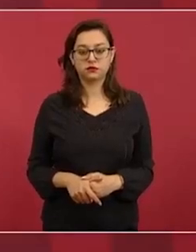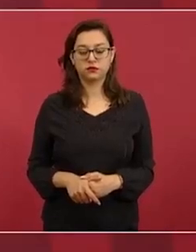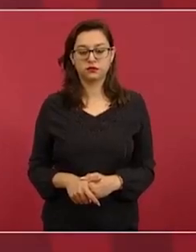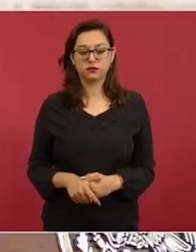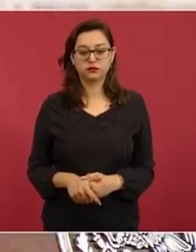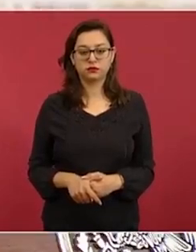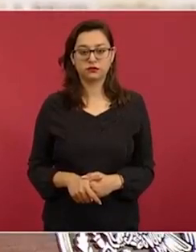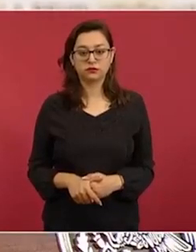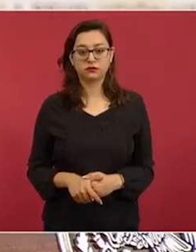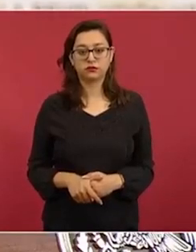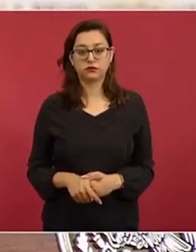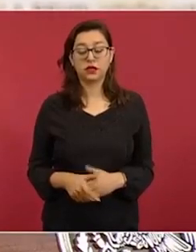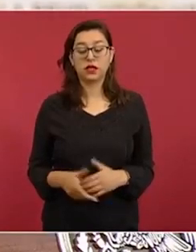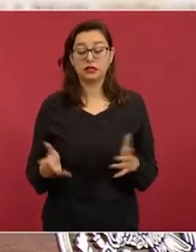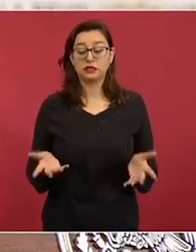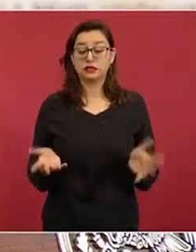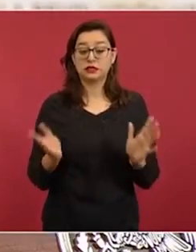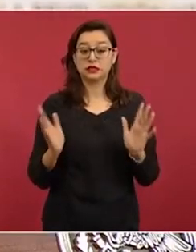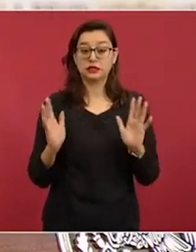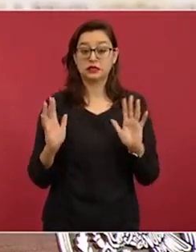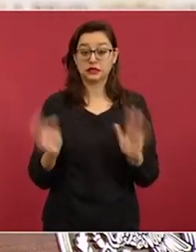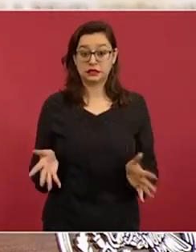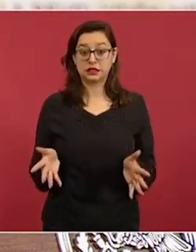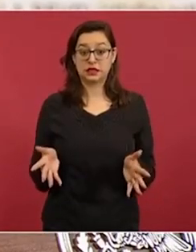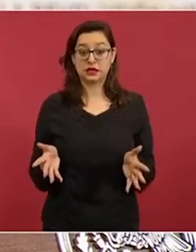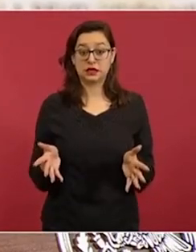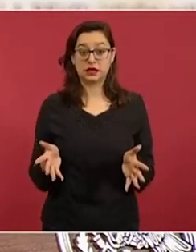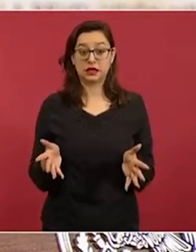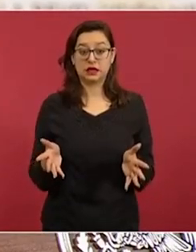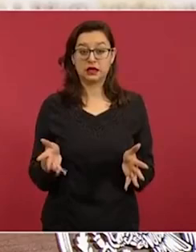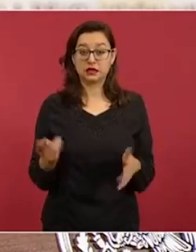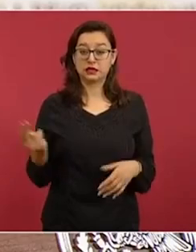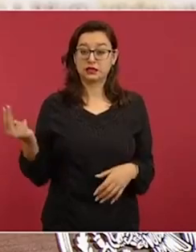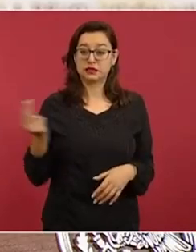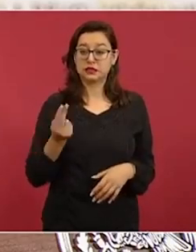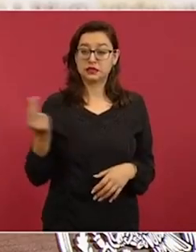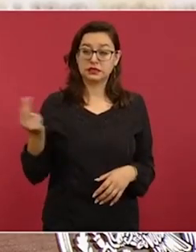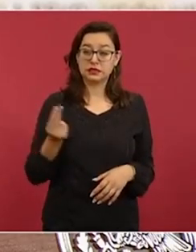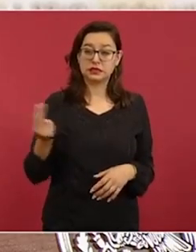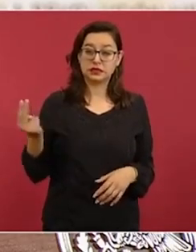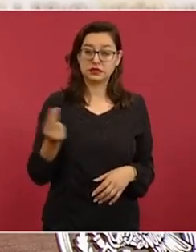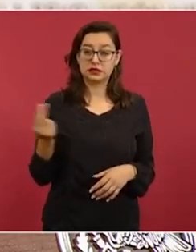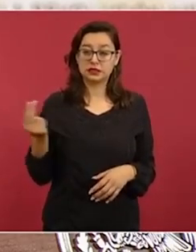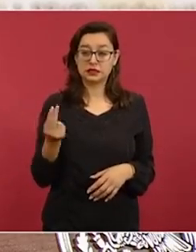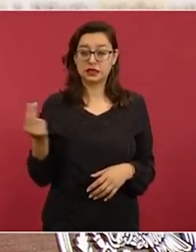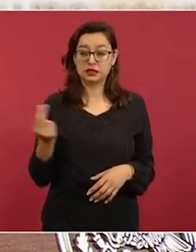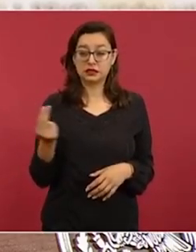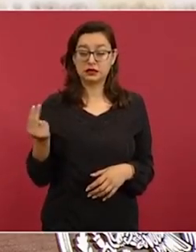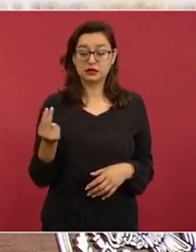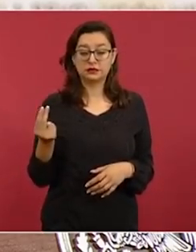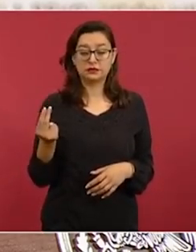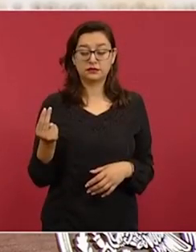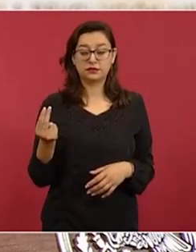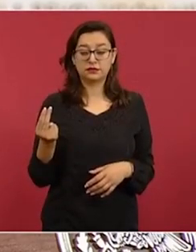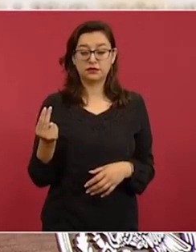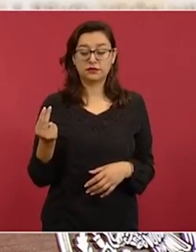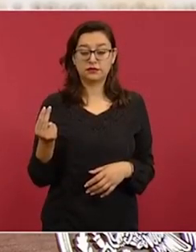falta poco, para que se ponga